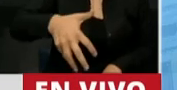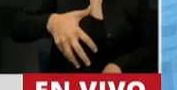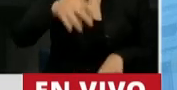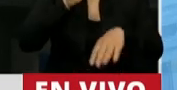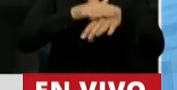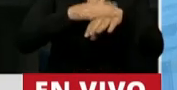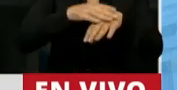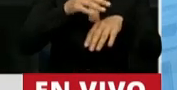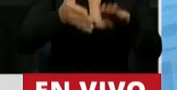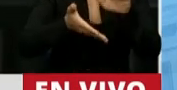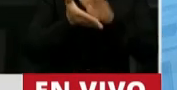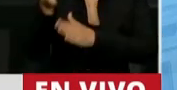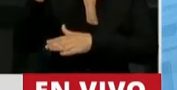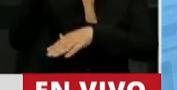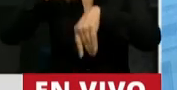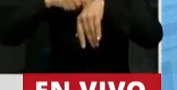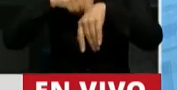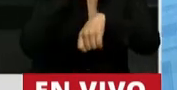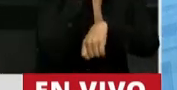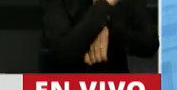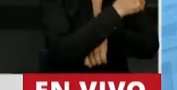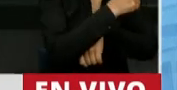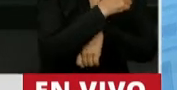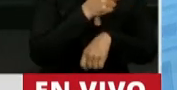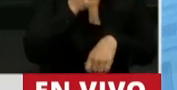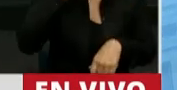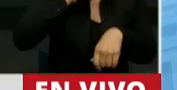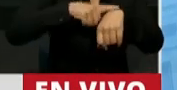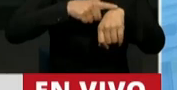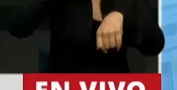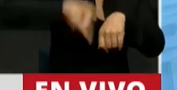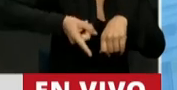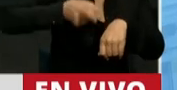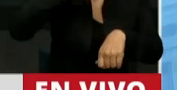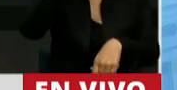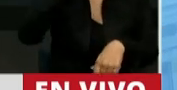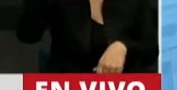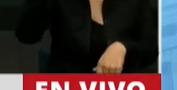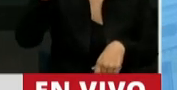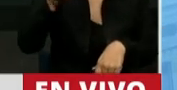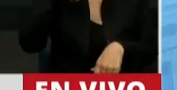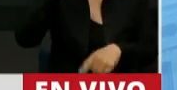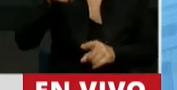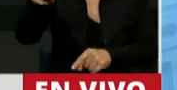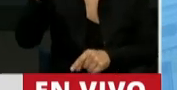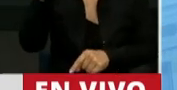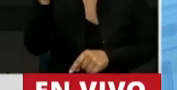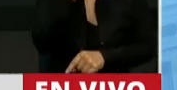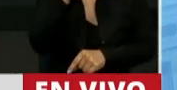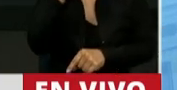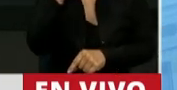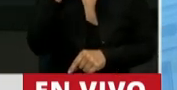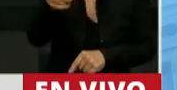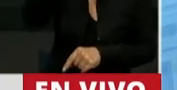de Zamora, puesto por Zamora, fue muerta por la policía a